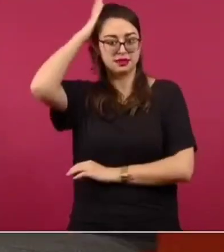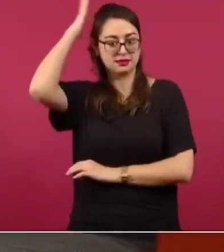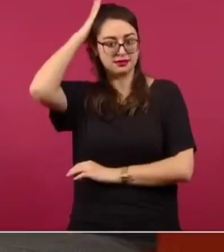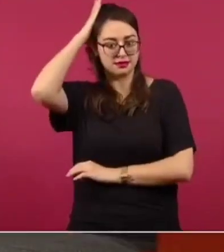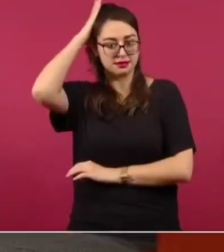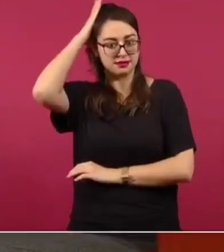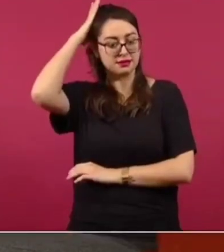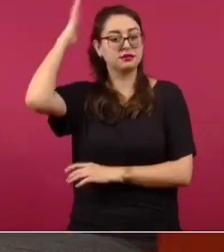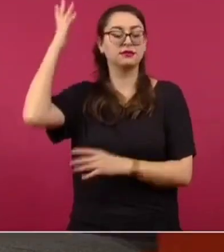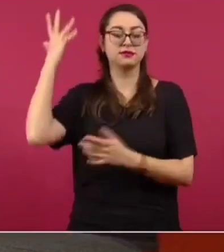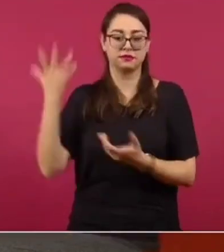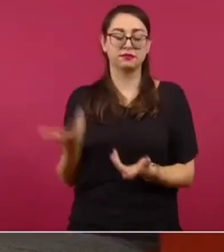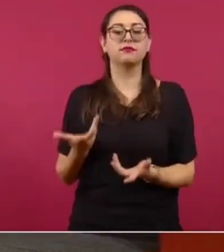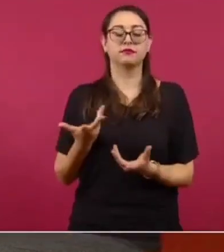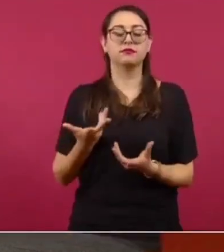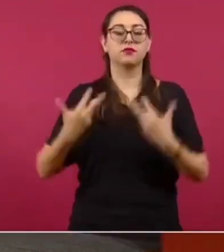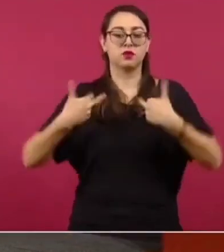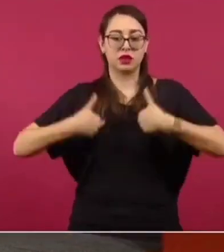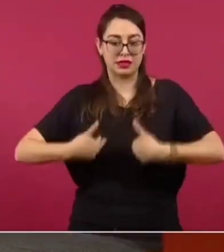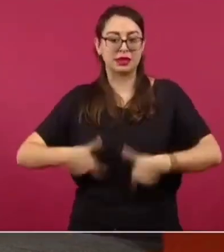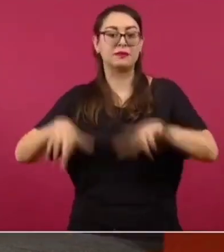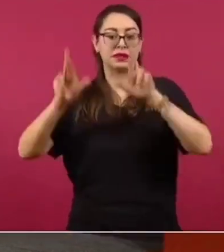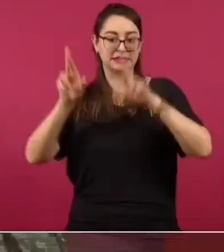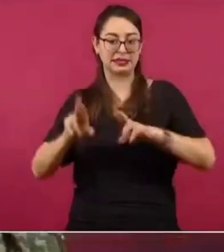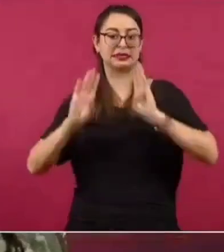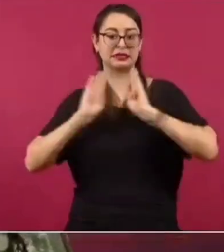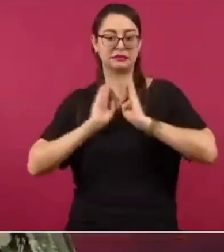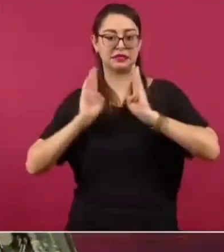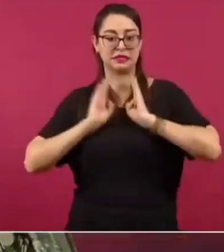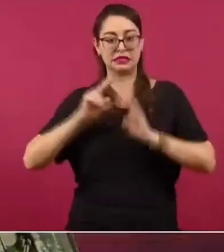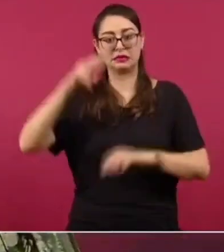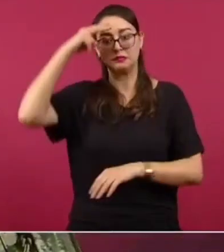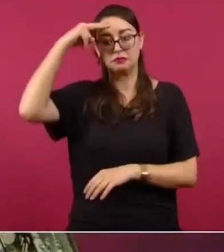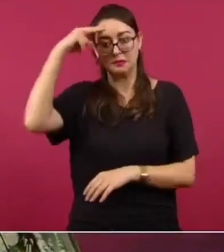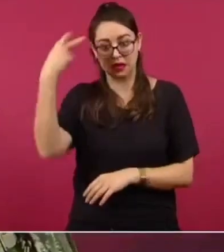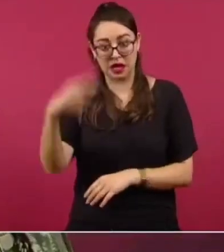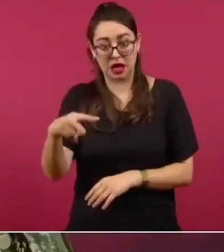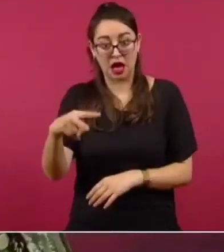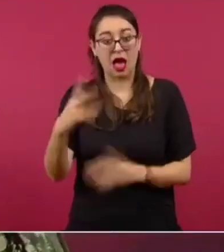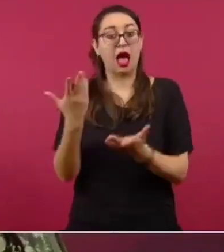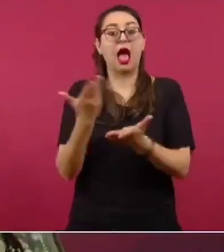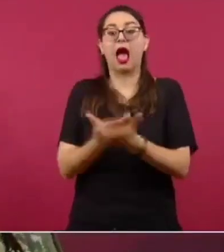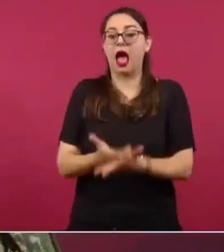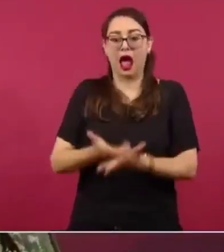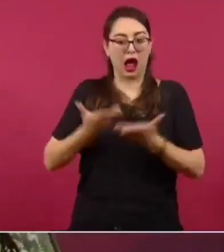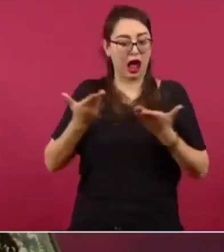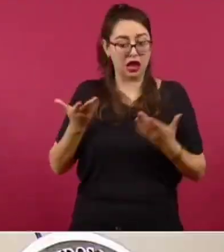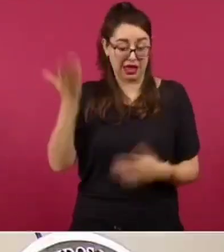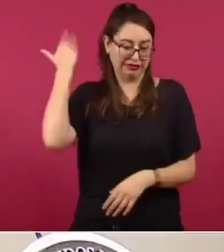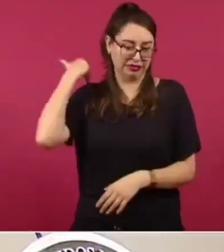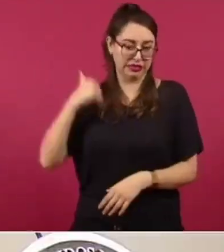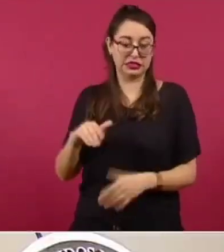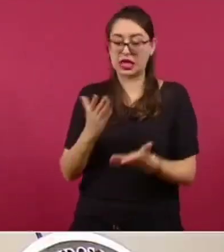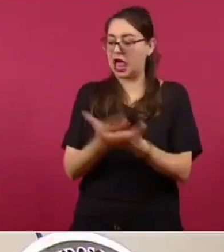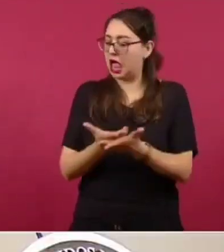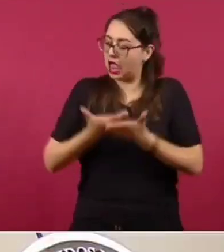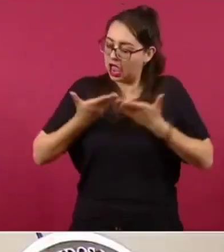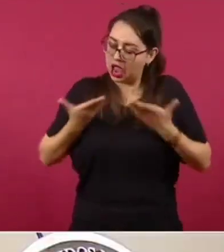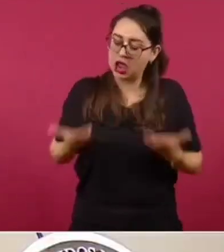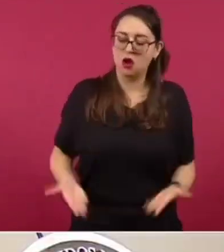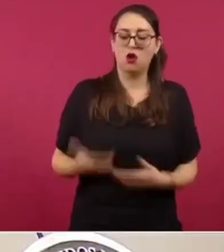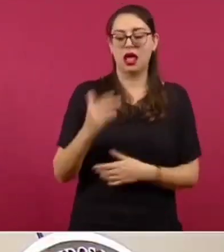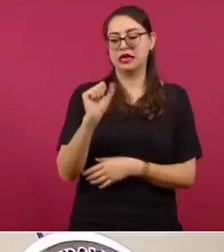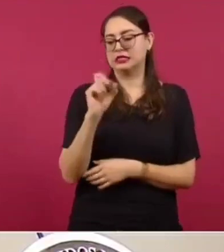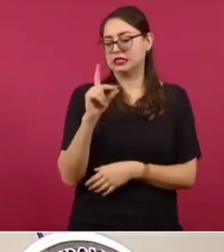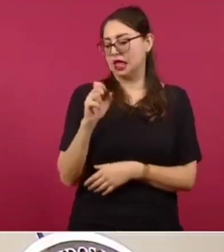y asistía a uno representando al ejército mexicano. Hoy en día con la reorganización que hicimos de la Secretaría de la